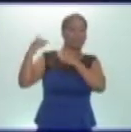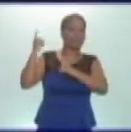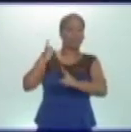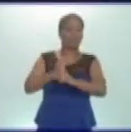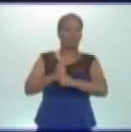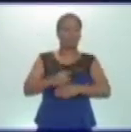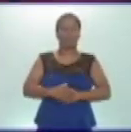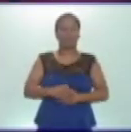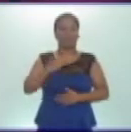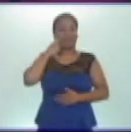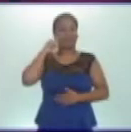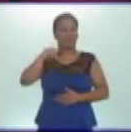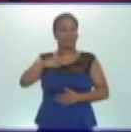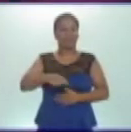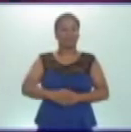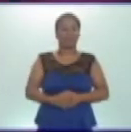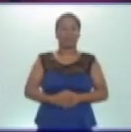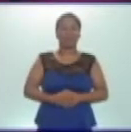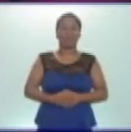Veamos.